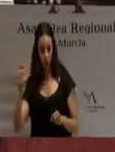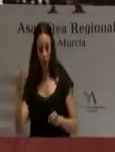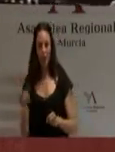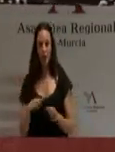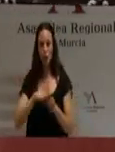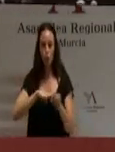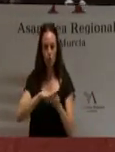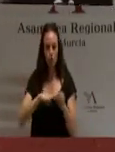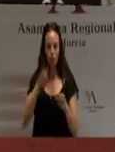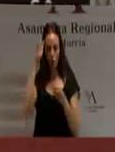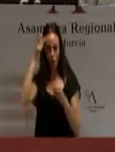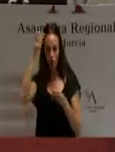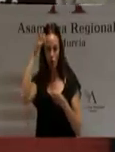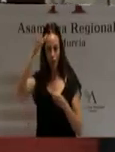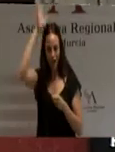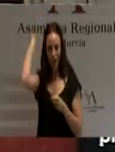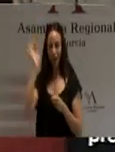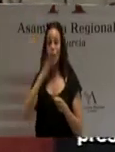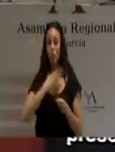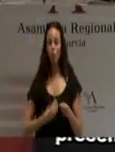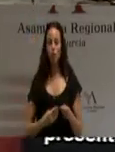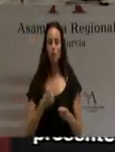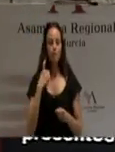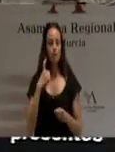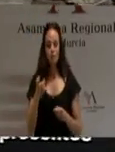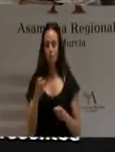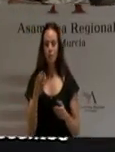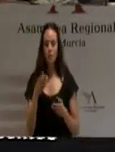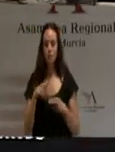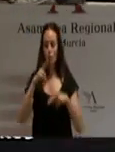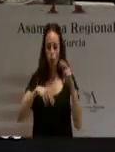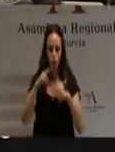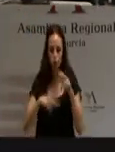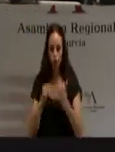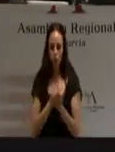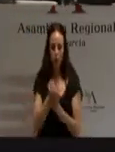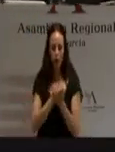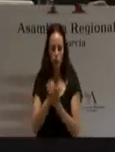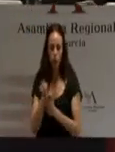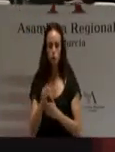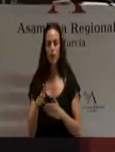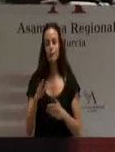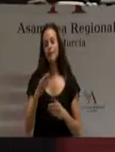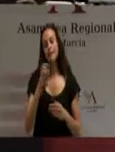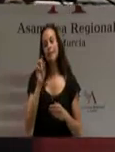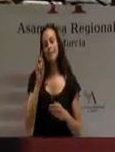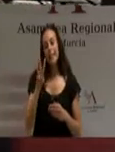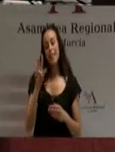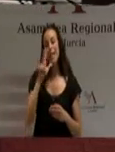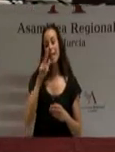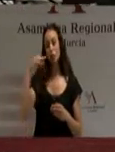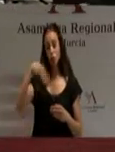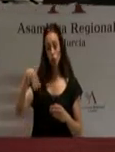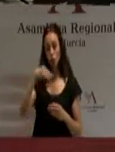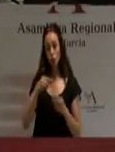del campo de Cartagena y de Murcia, precisarán para sus usos urbanos, industriales y agrícolas, más de tres hectómetros cúbicos de agua